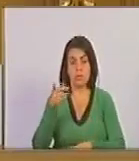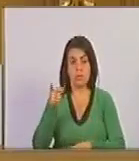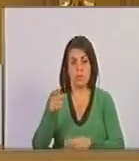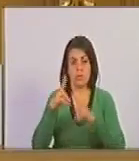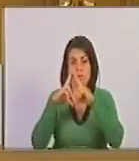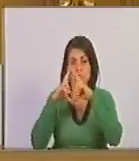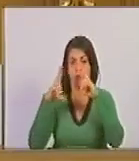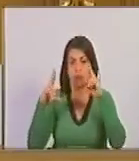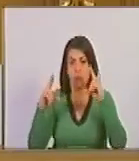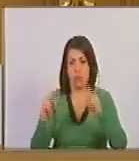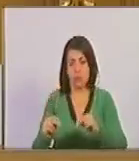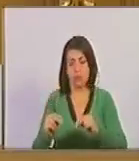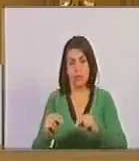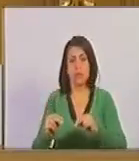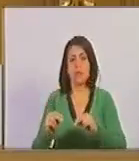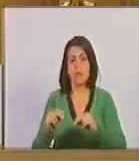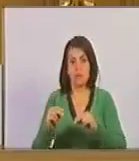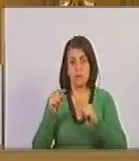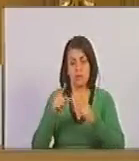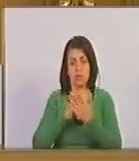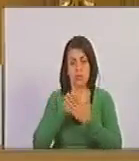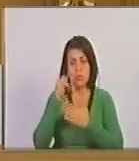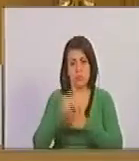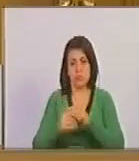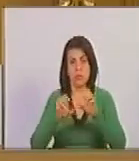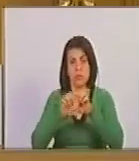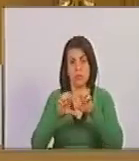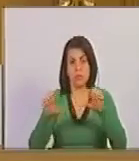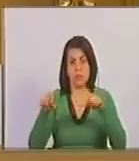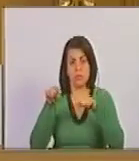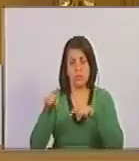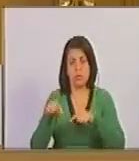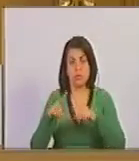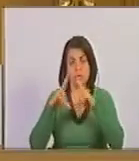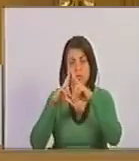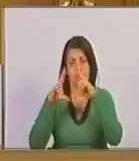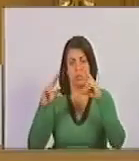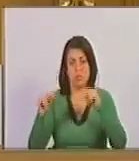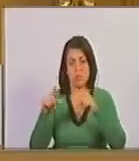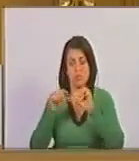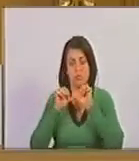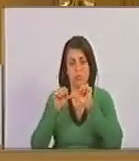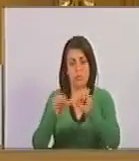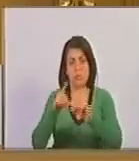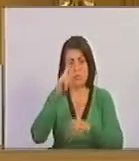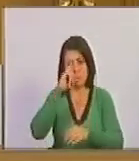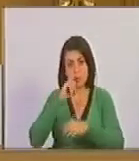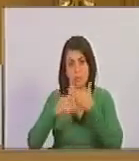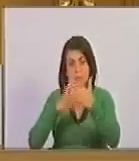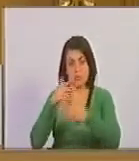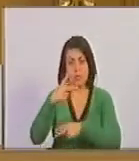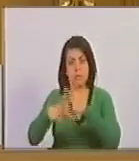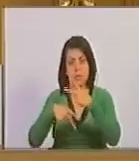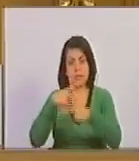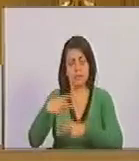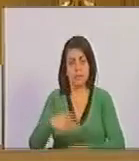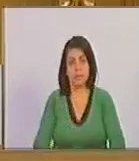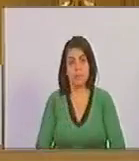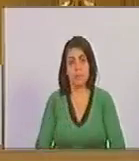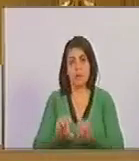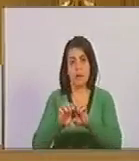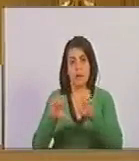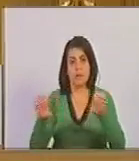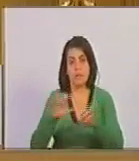en Nicaragua, que fue montar un proyecto educativo en Nicaragua, que duró años en ese proceso de